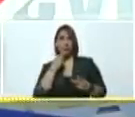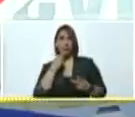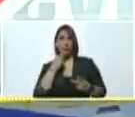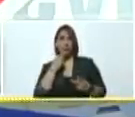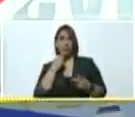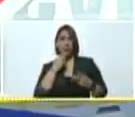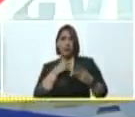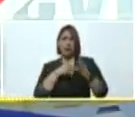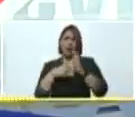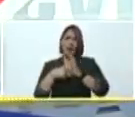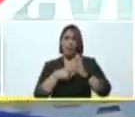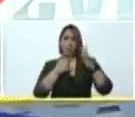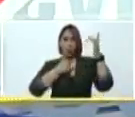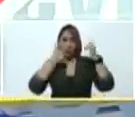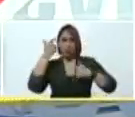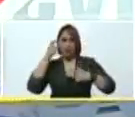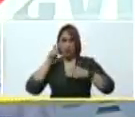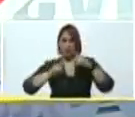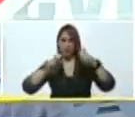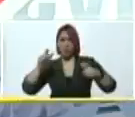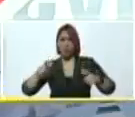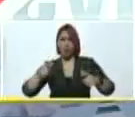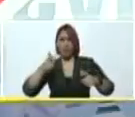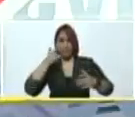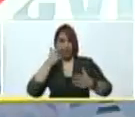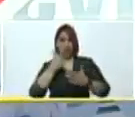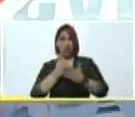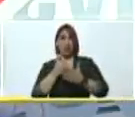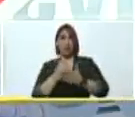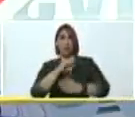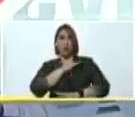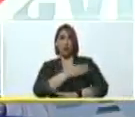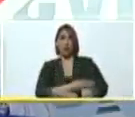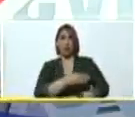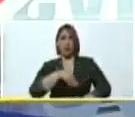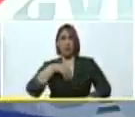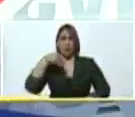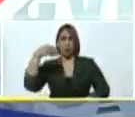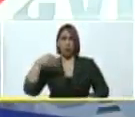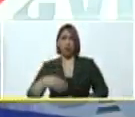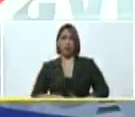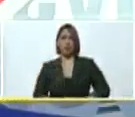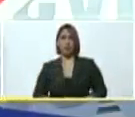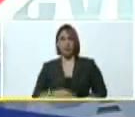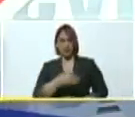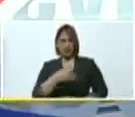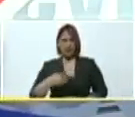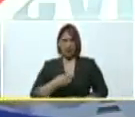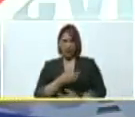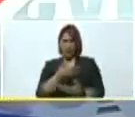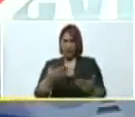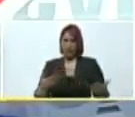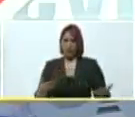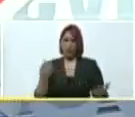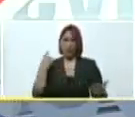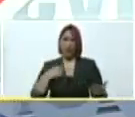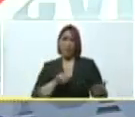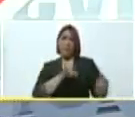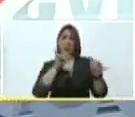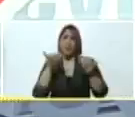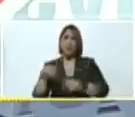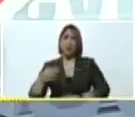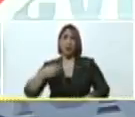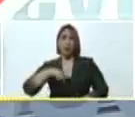con el ejemplo de Chávez, mira que fortaleza espiritual, quisieran ellos tener esa fortaleza nuestra,